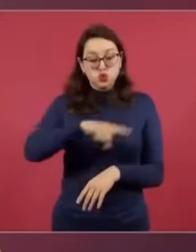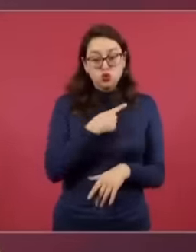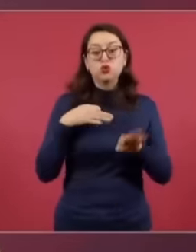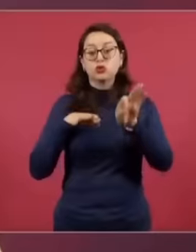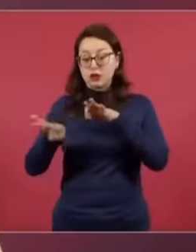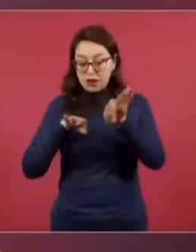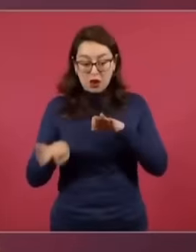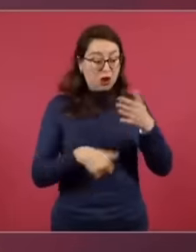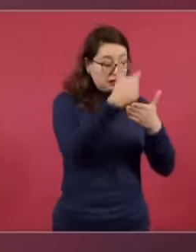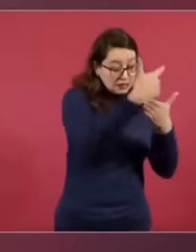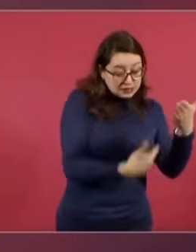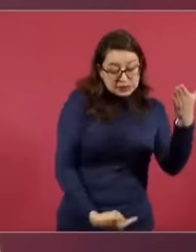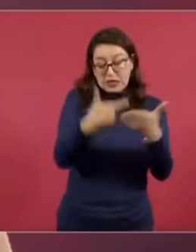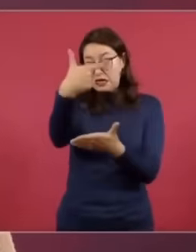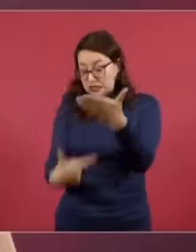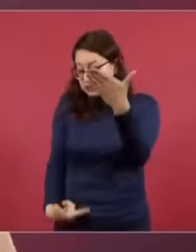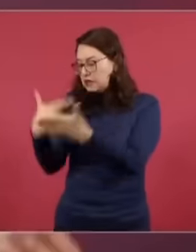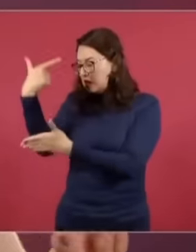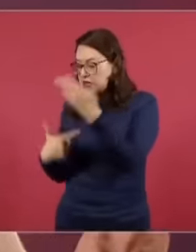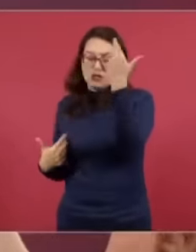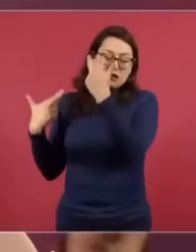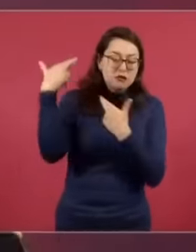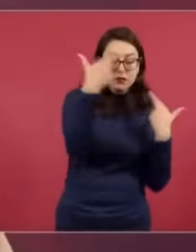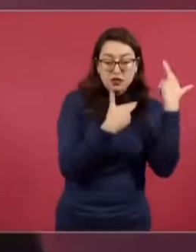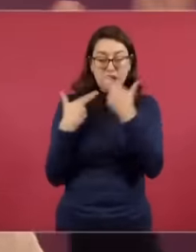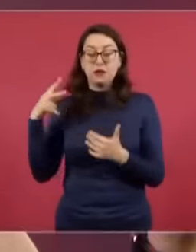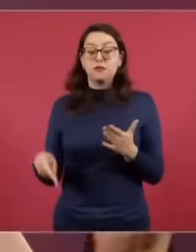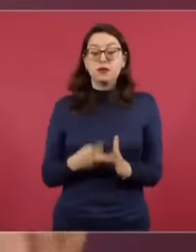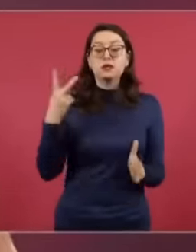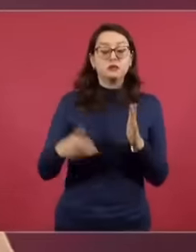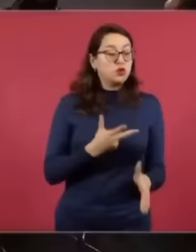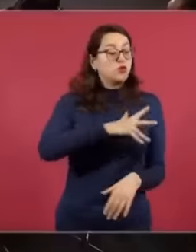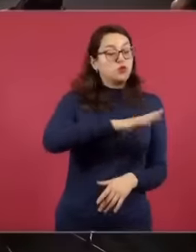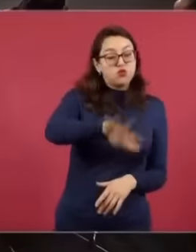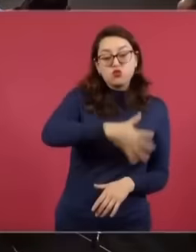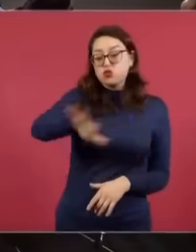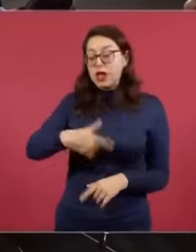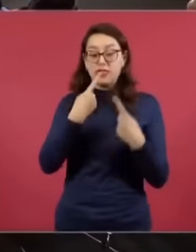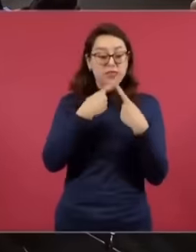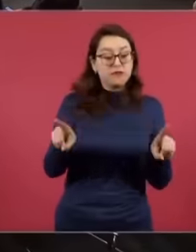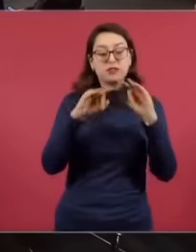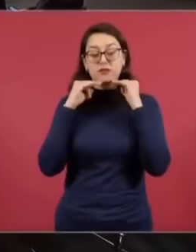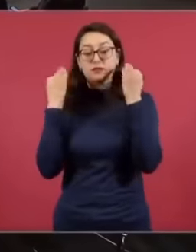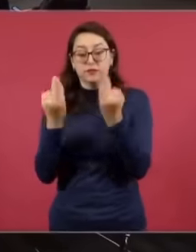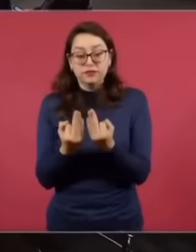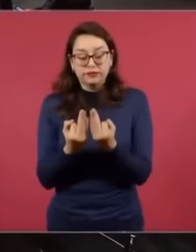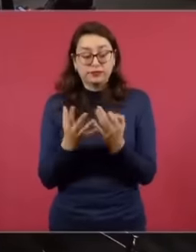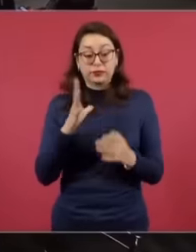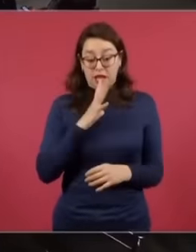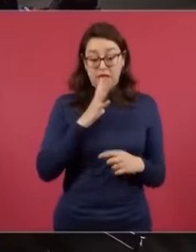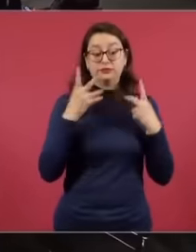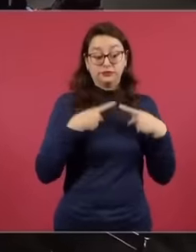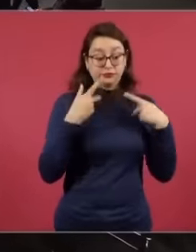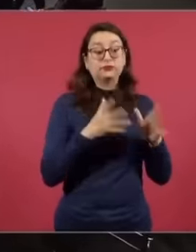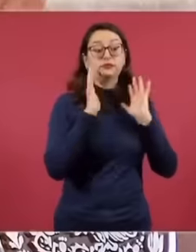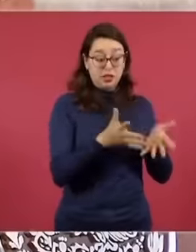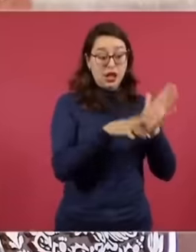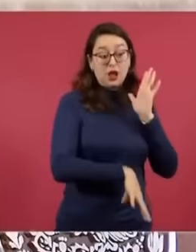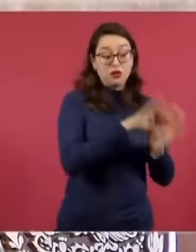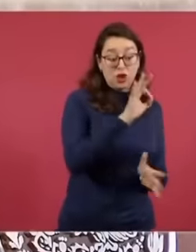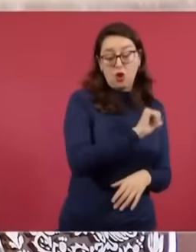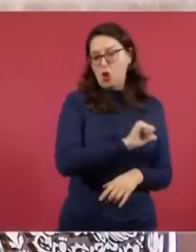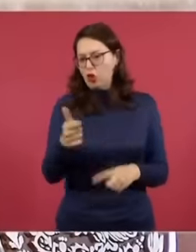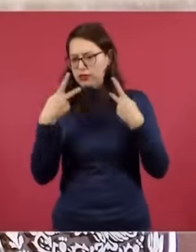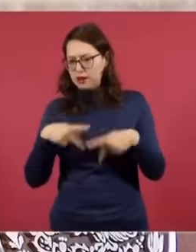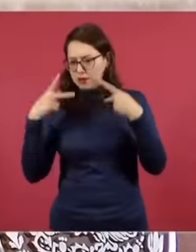que se están haciendo todos los tipos de búsqueda, que se está encontrando una gama de circunstancias entre el que no está localizado y el que sí está localizado, hay una